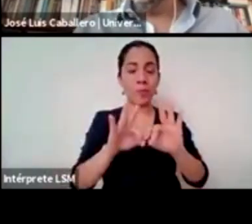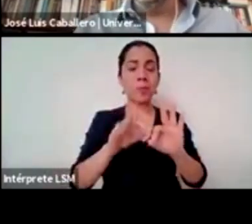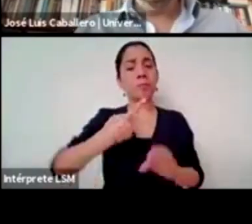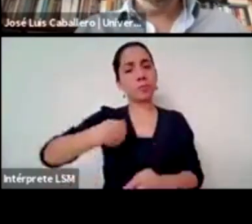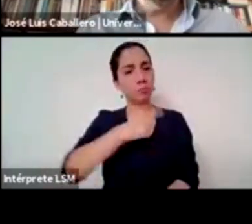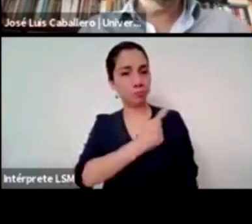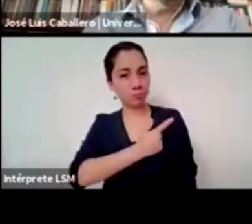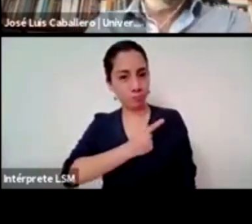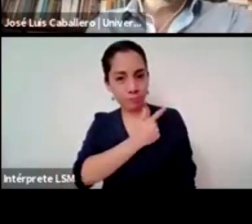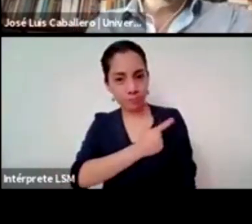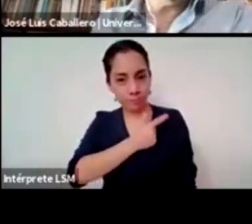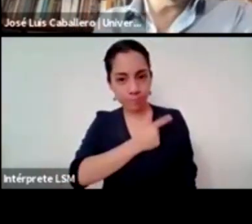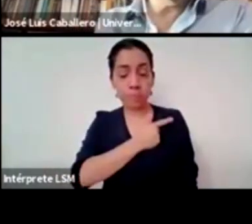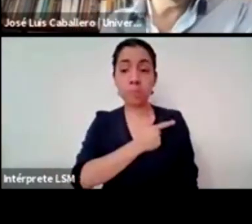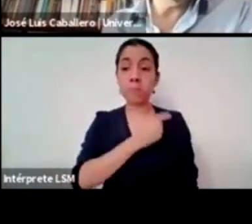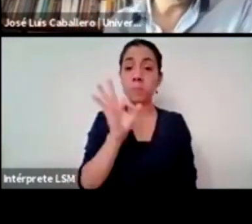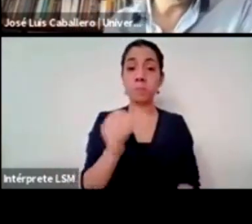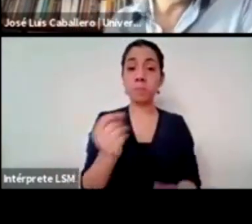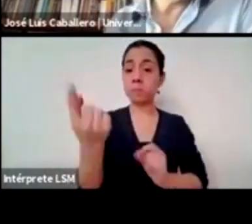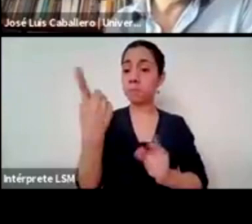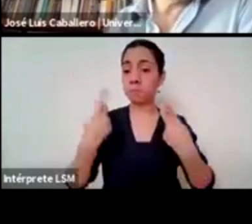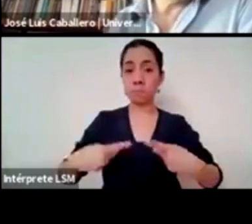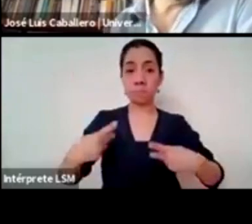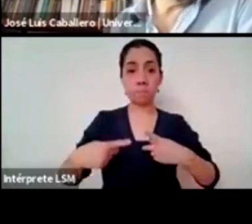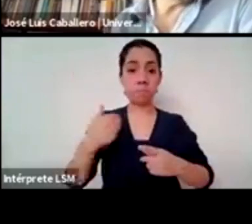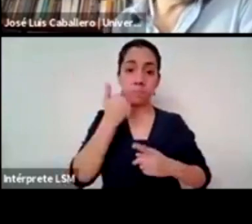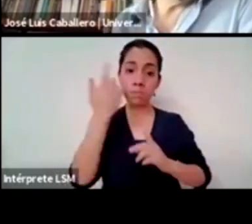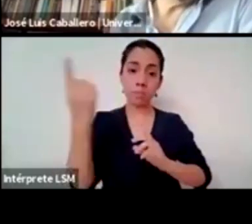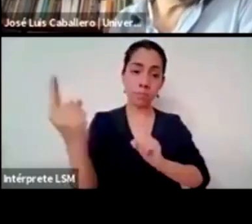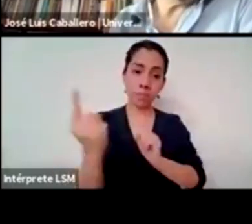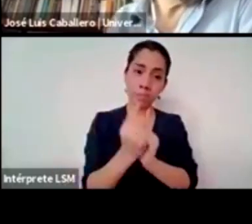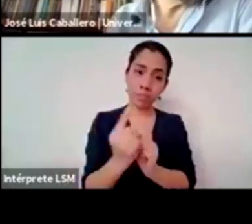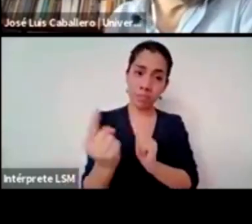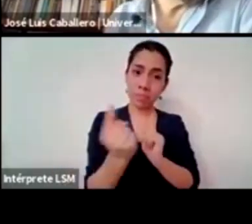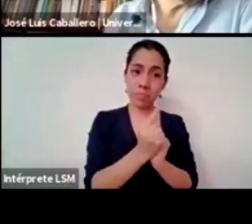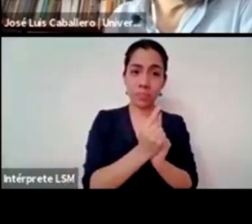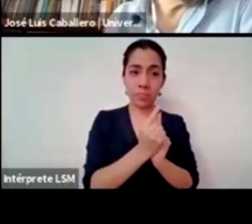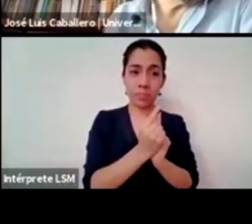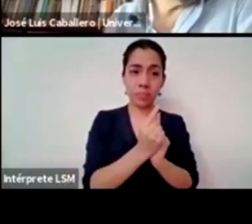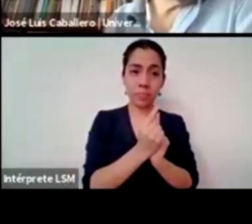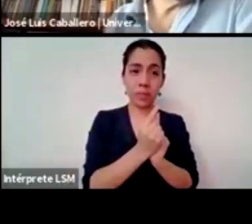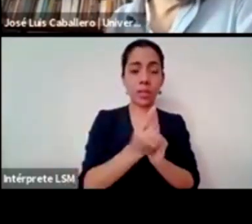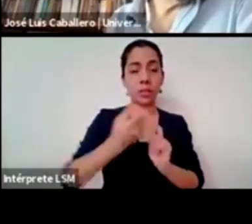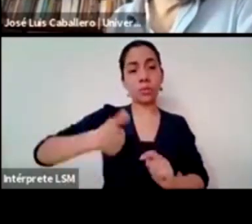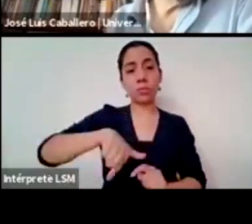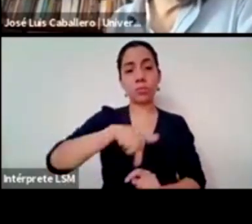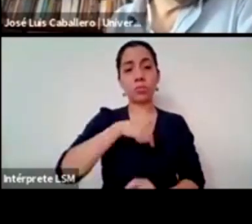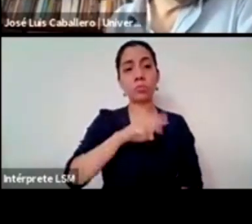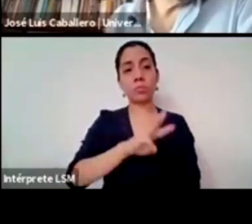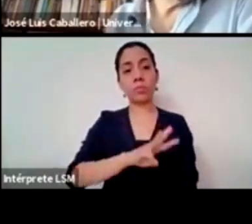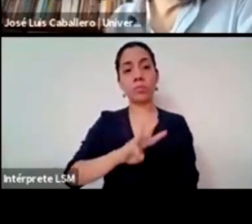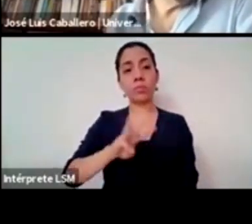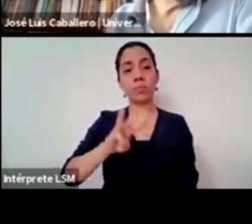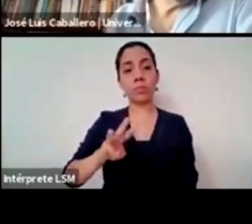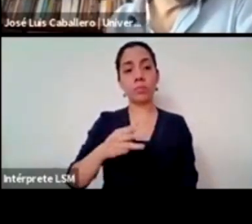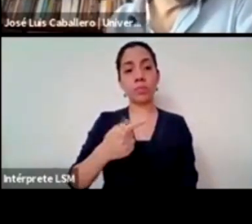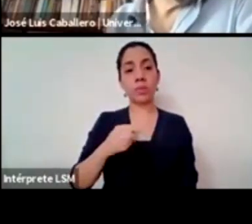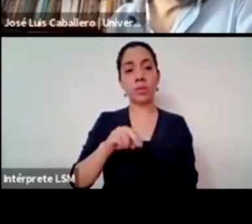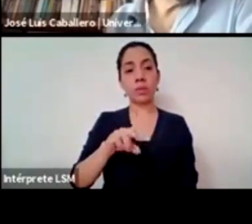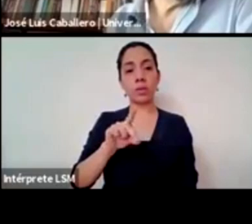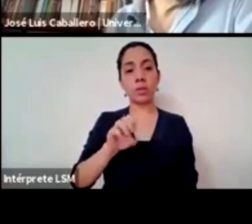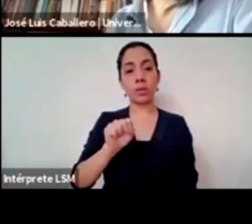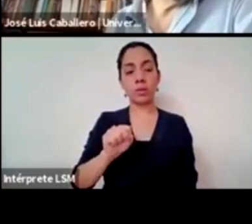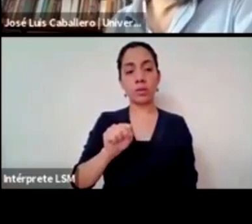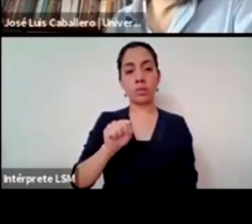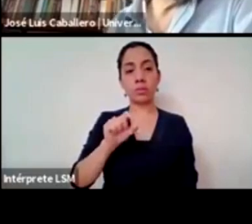de cualquier persona que pueda entrar en mi sistema en nuestro sitio web www.gendes.org